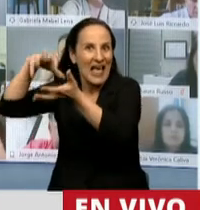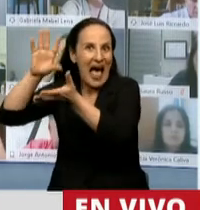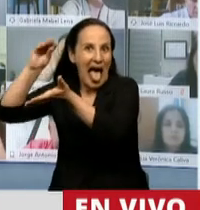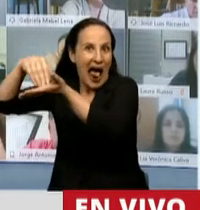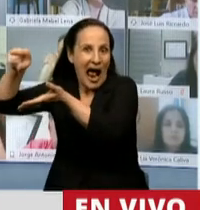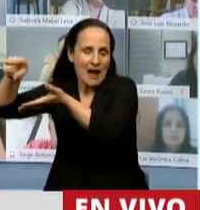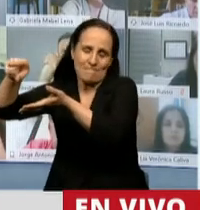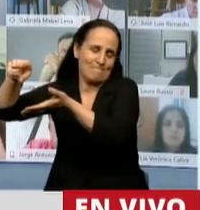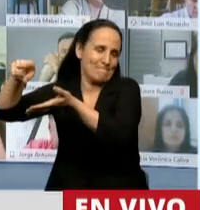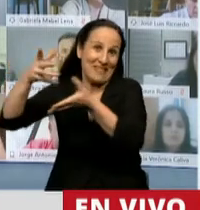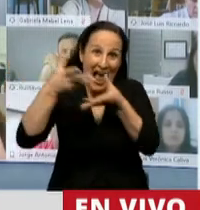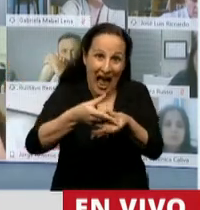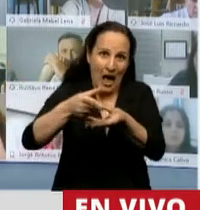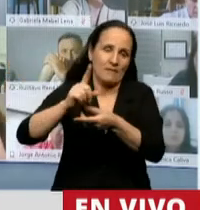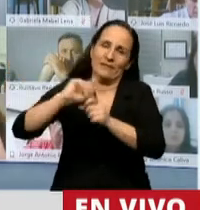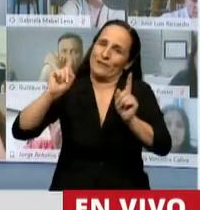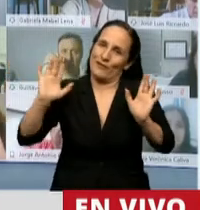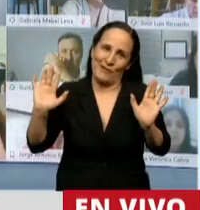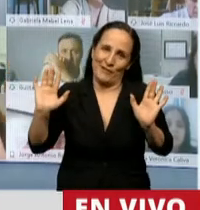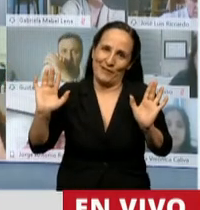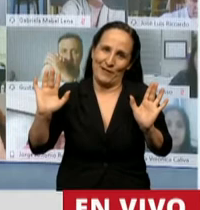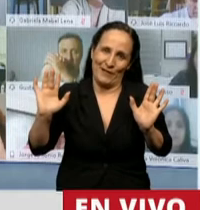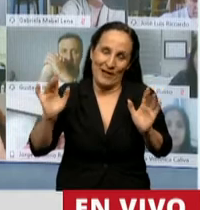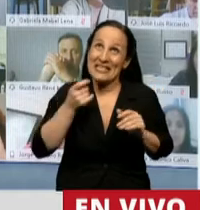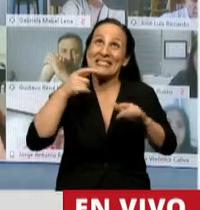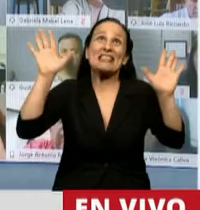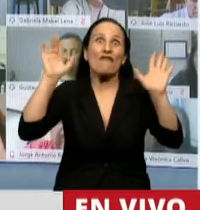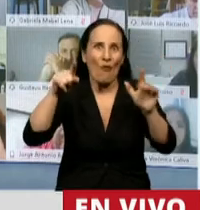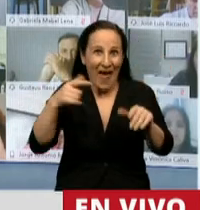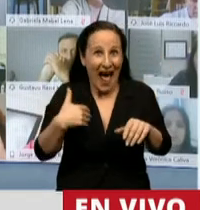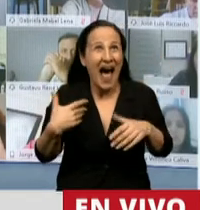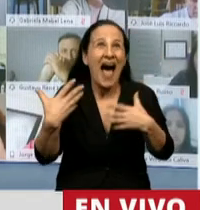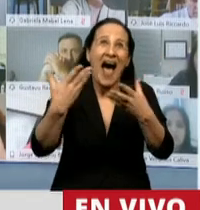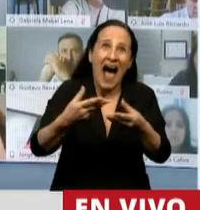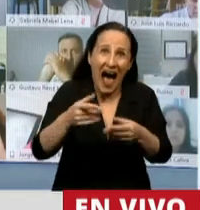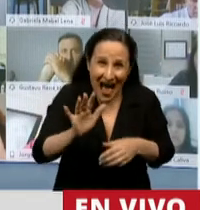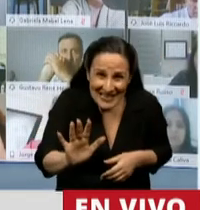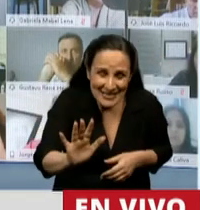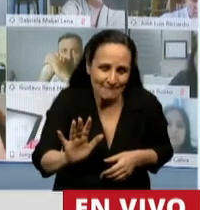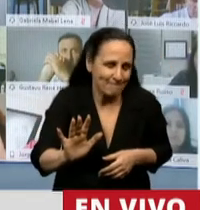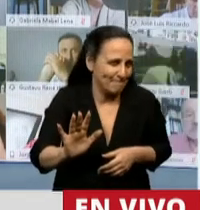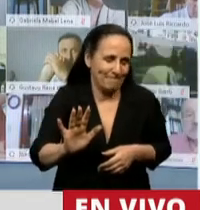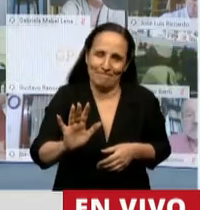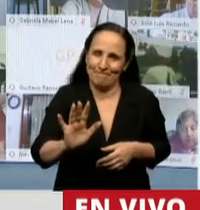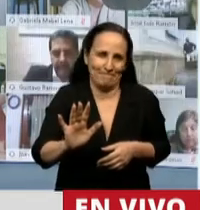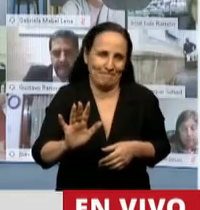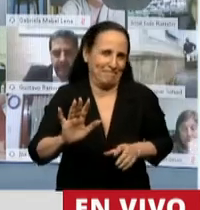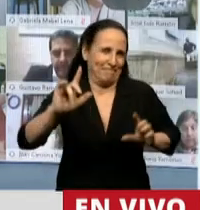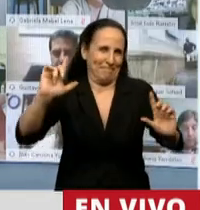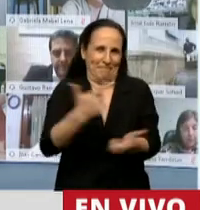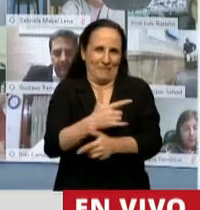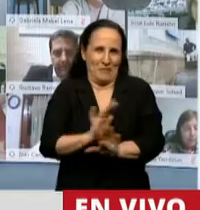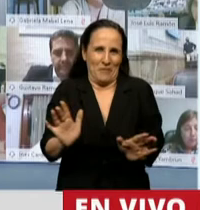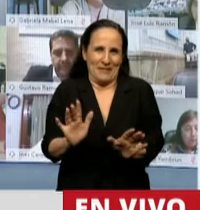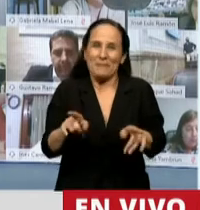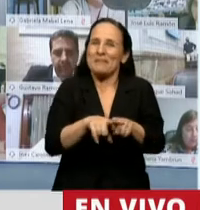Bueno sería que se le esté dando, ¿no? Sería realmente una cuestión insólita, porque pongo como ejemplo